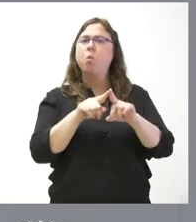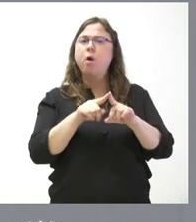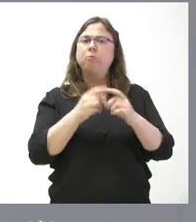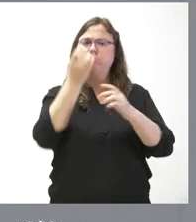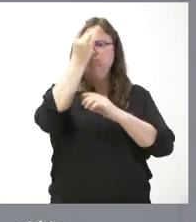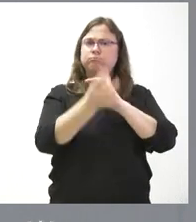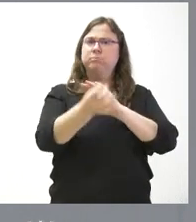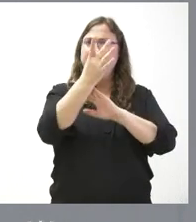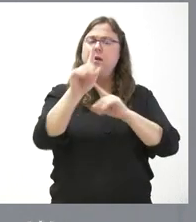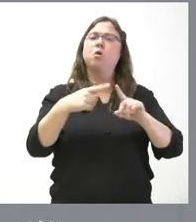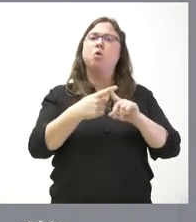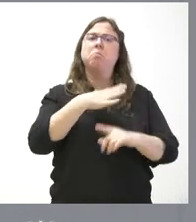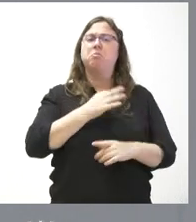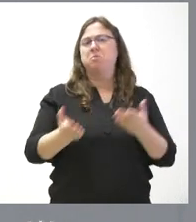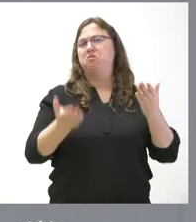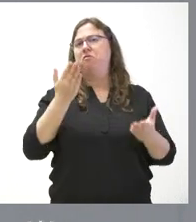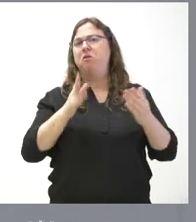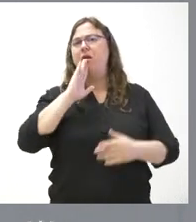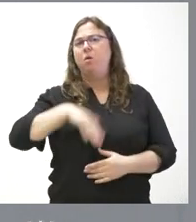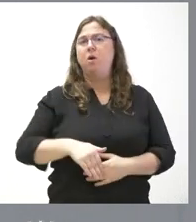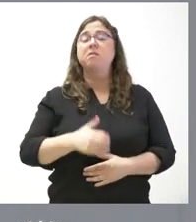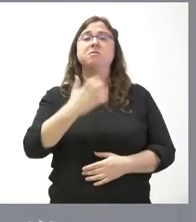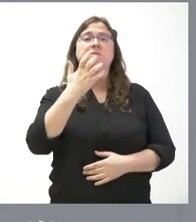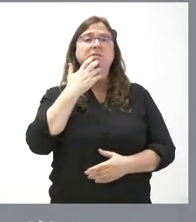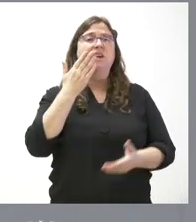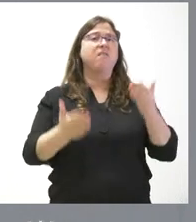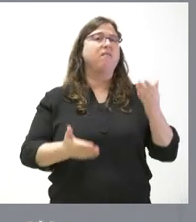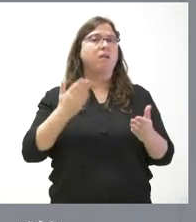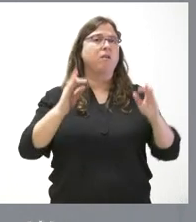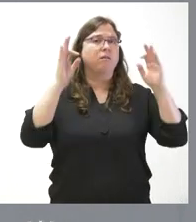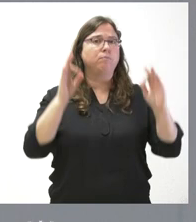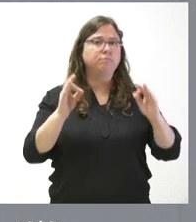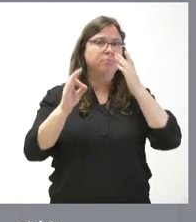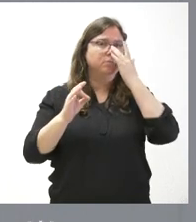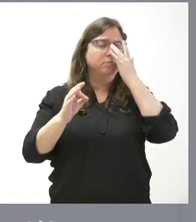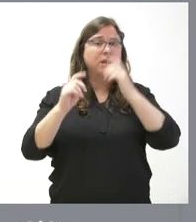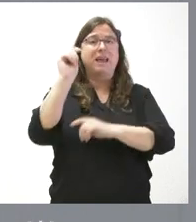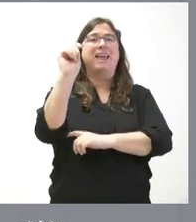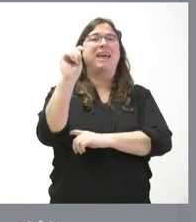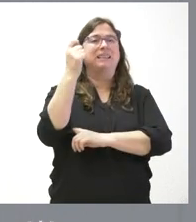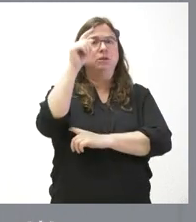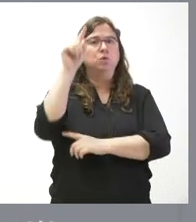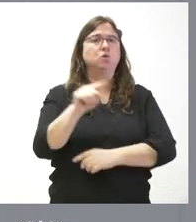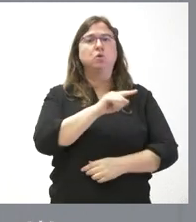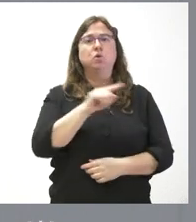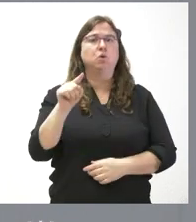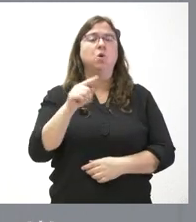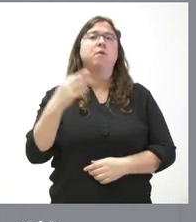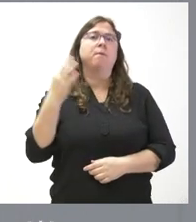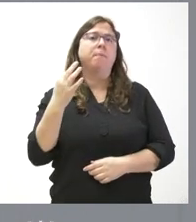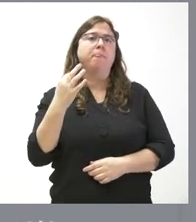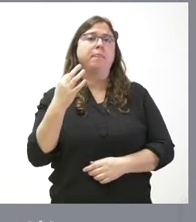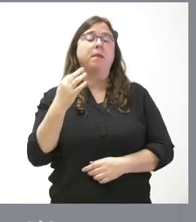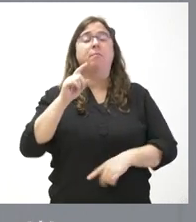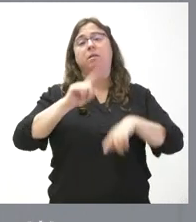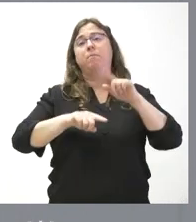y creemos que puede ser valorada adecuadamente, pero para que hagamos una valoración definitiva del éxito o no de la misma, pues habrá que esperar al fin de la